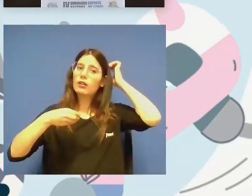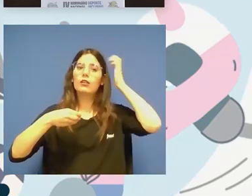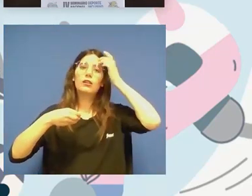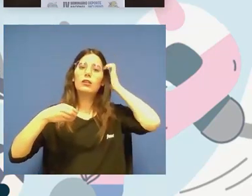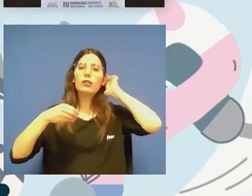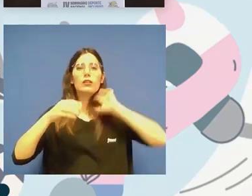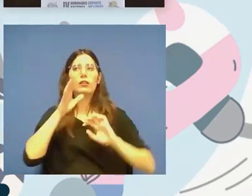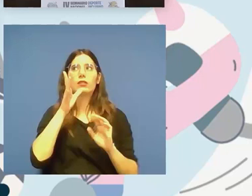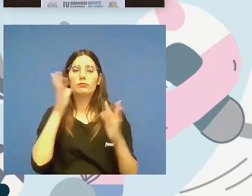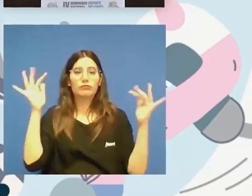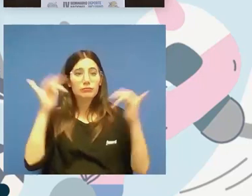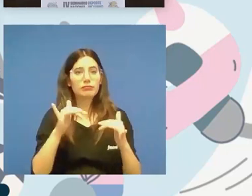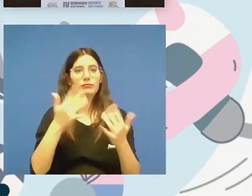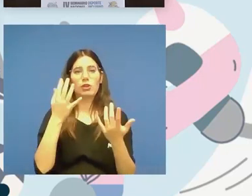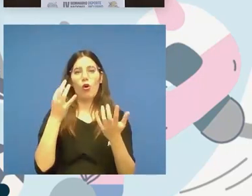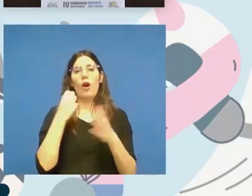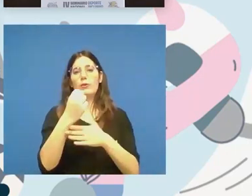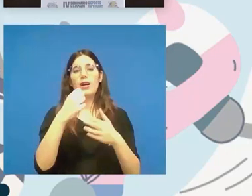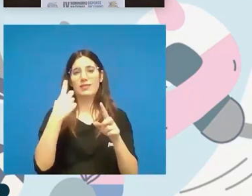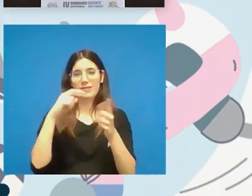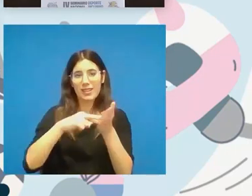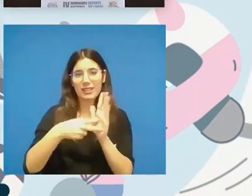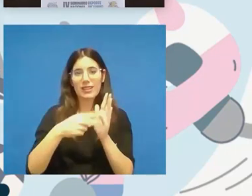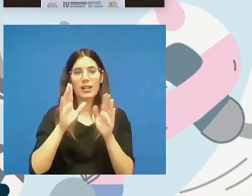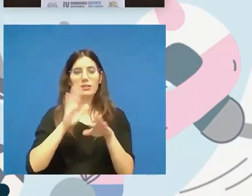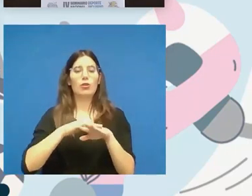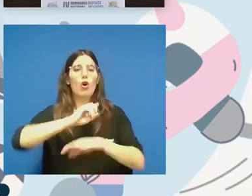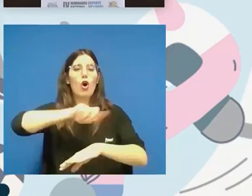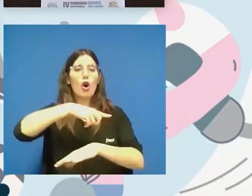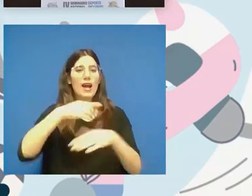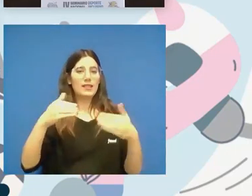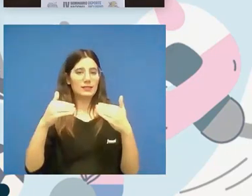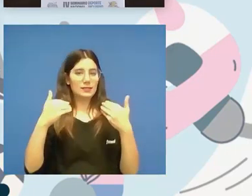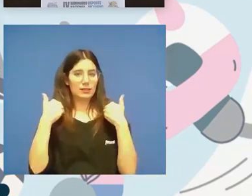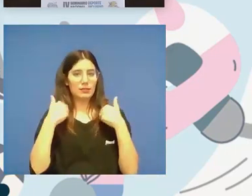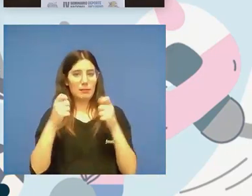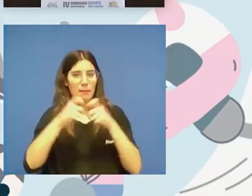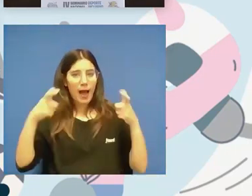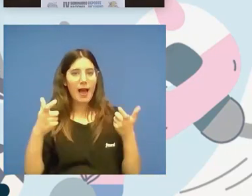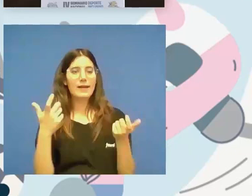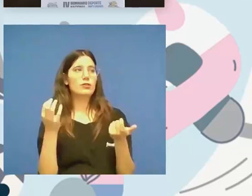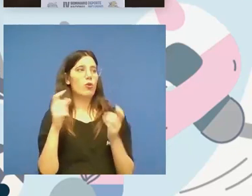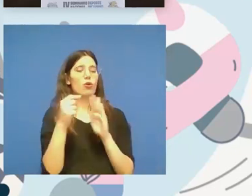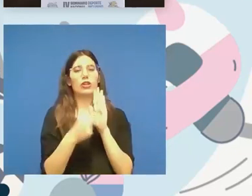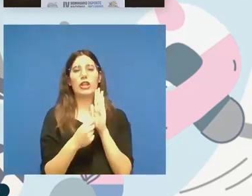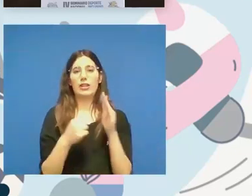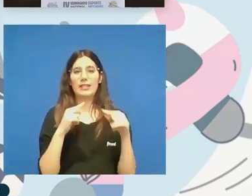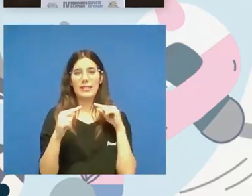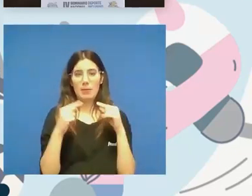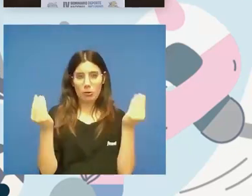concentraciones ayudas técnicas ayudas en aumento de horas de entrenamiento o mejoras en las condiciones de entrenamiento